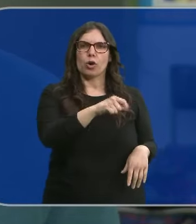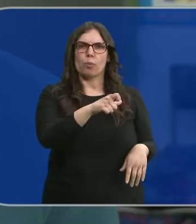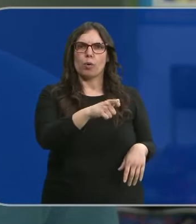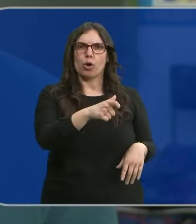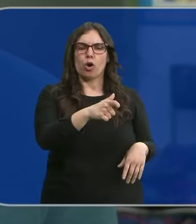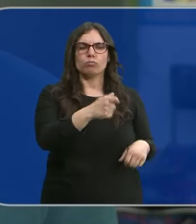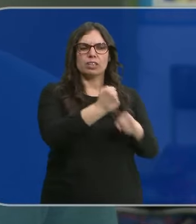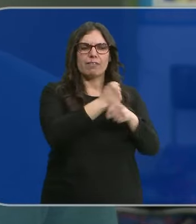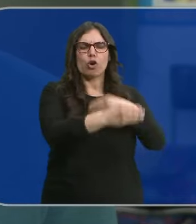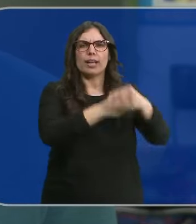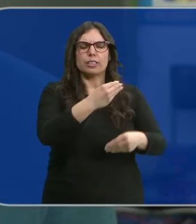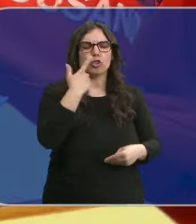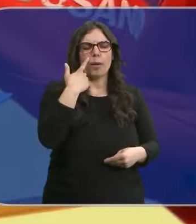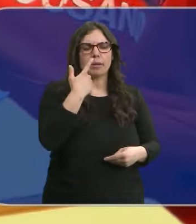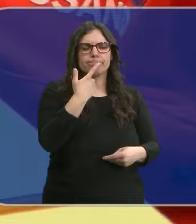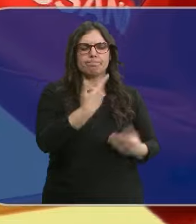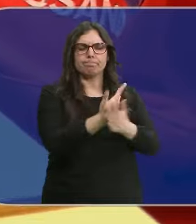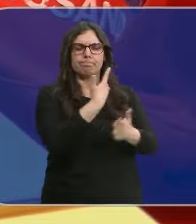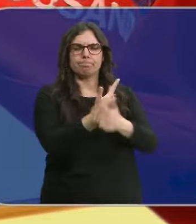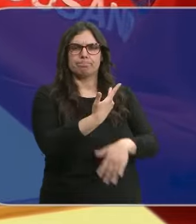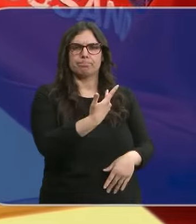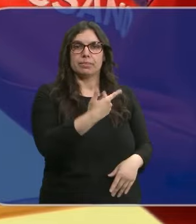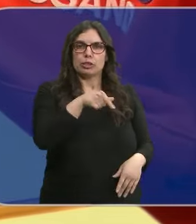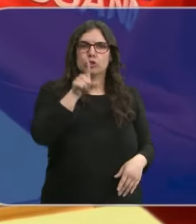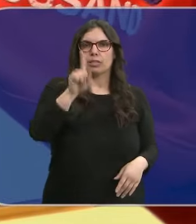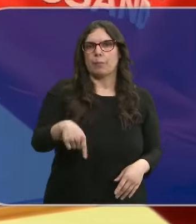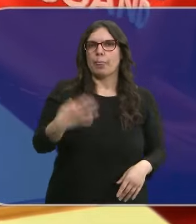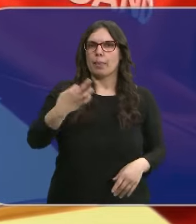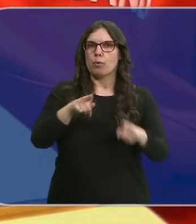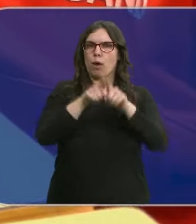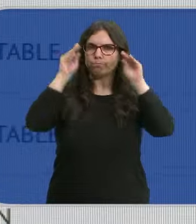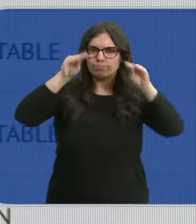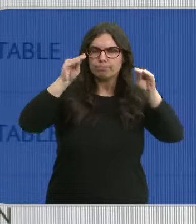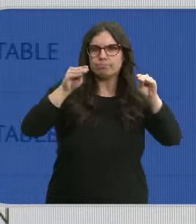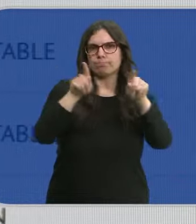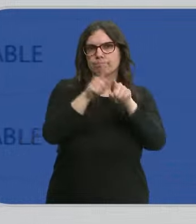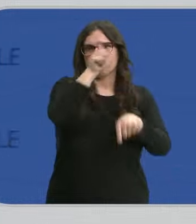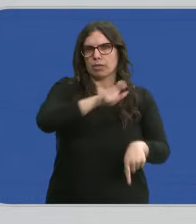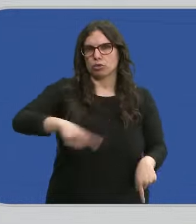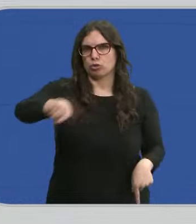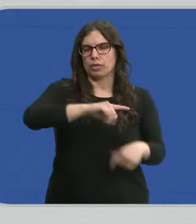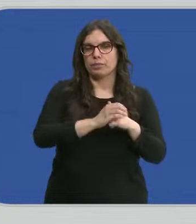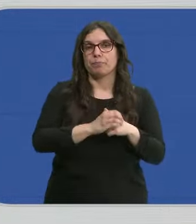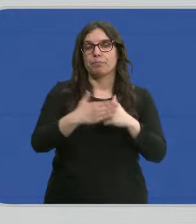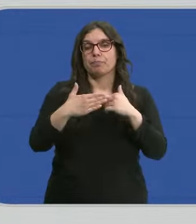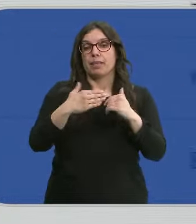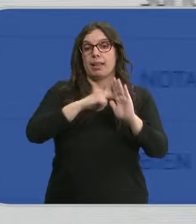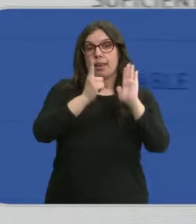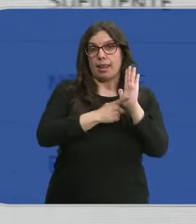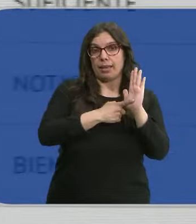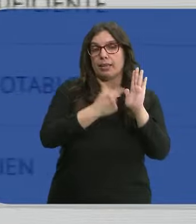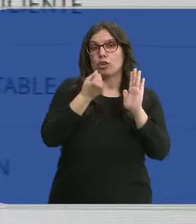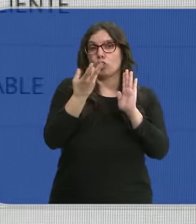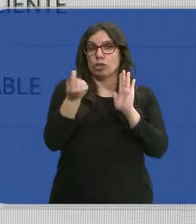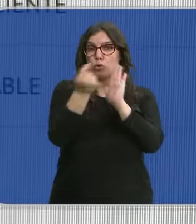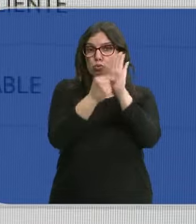del trabajo que ha realizado durante el curso y creemos que también eso les está formando como personas. Con la LOMLOE se dijo adiós a las